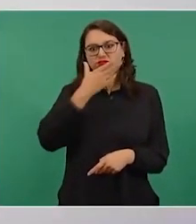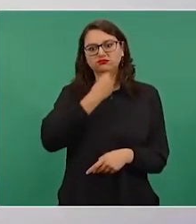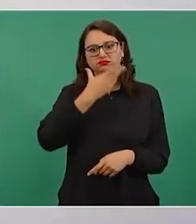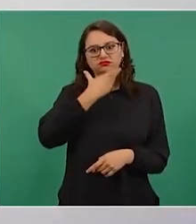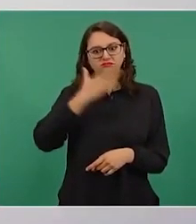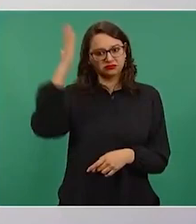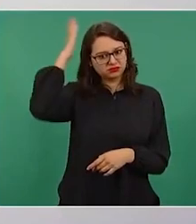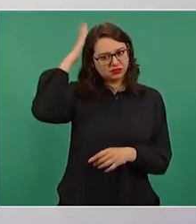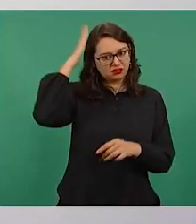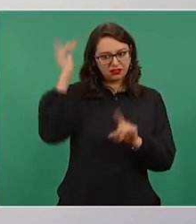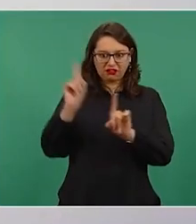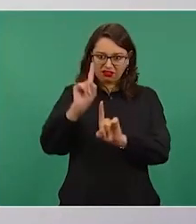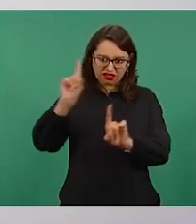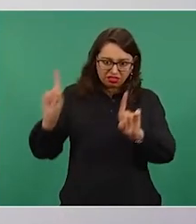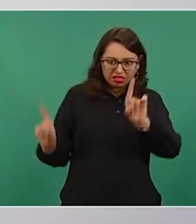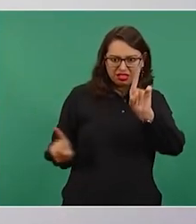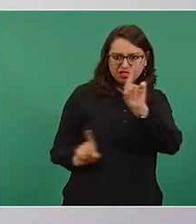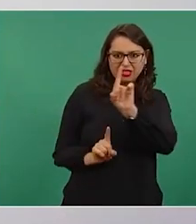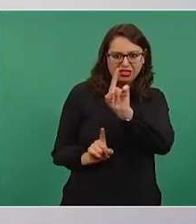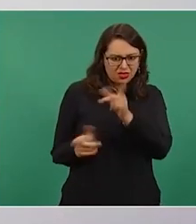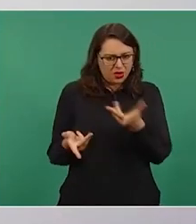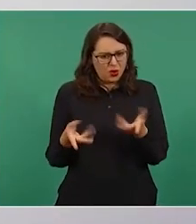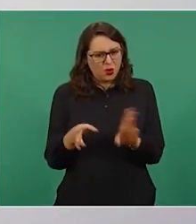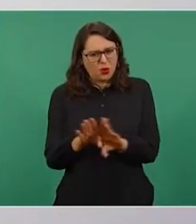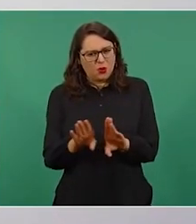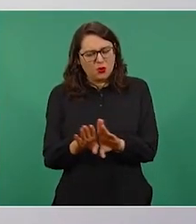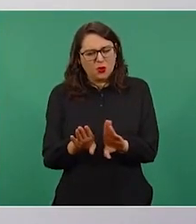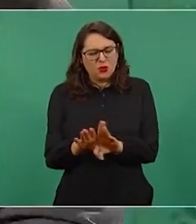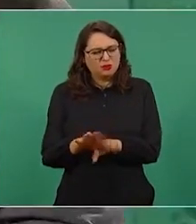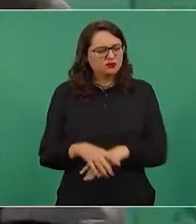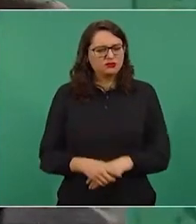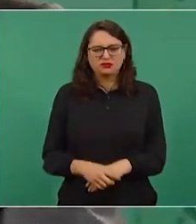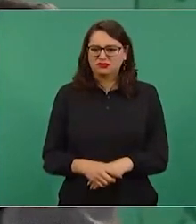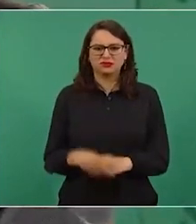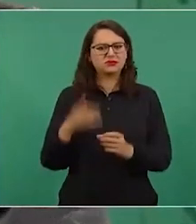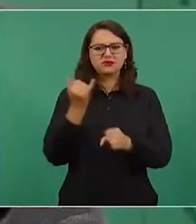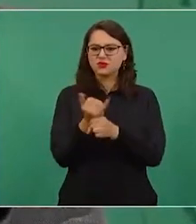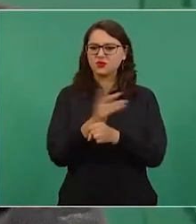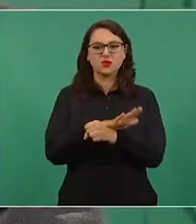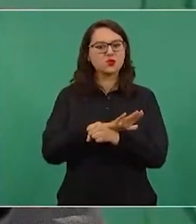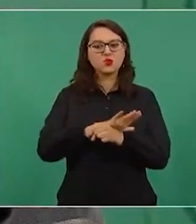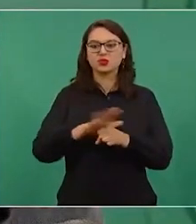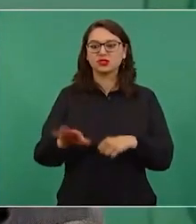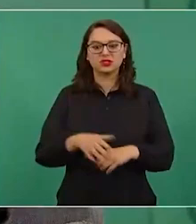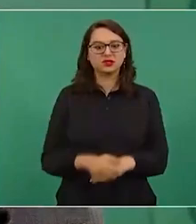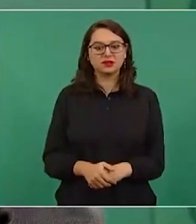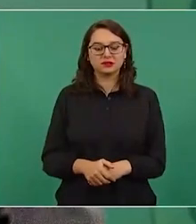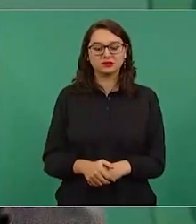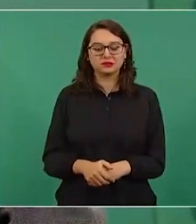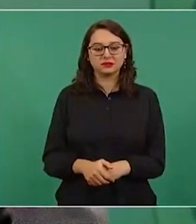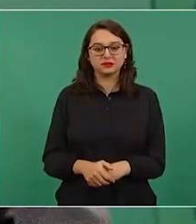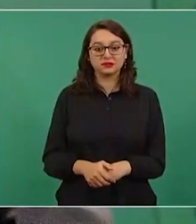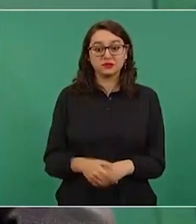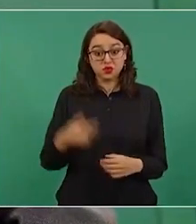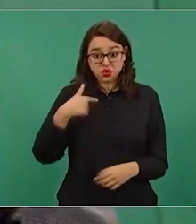determinada forma. Él también, si es un hombre íntegro,